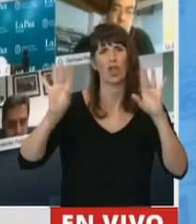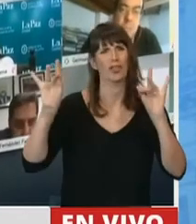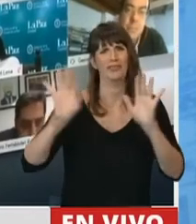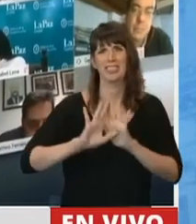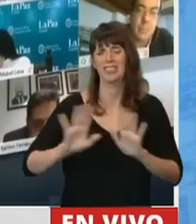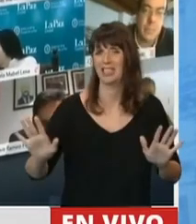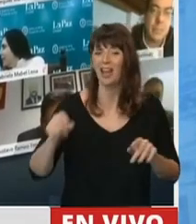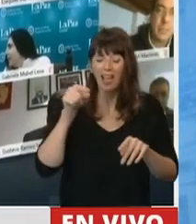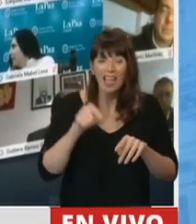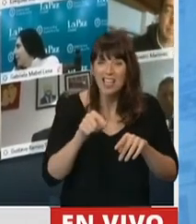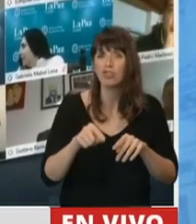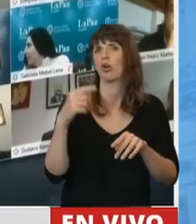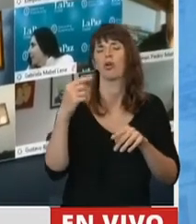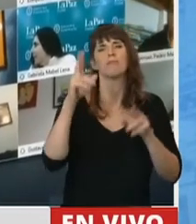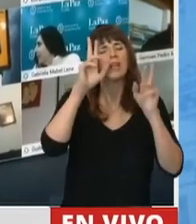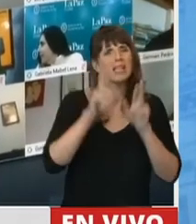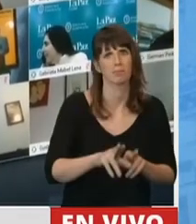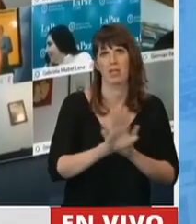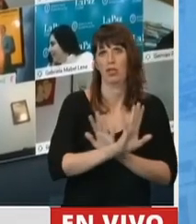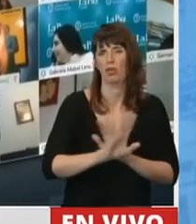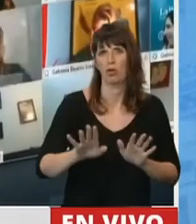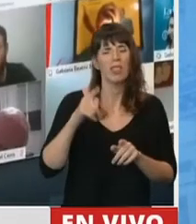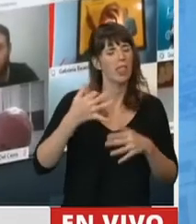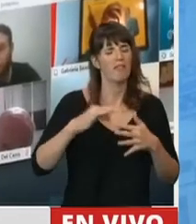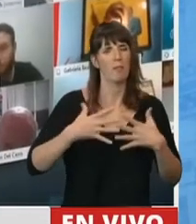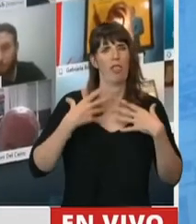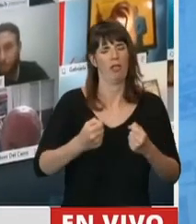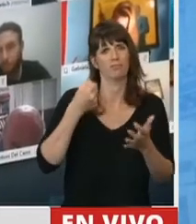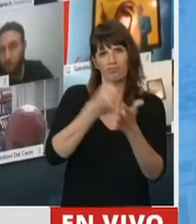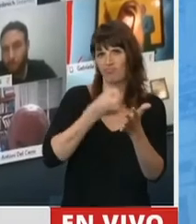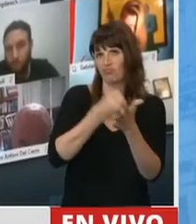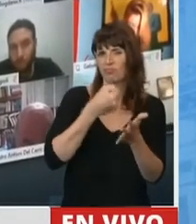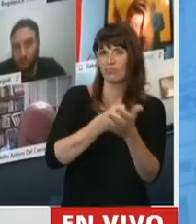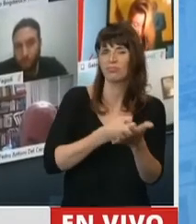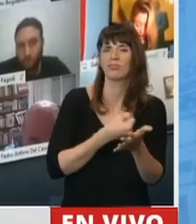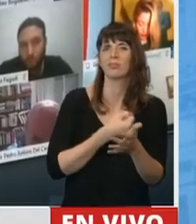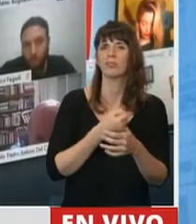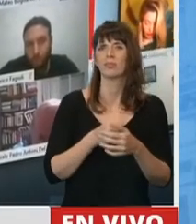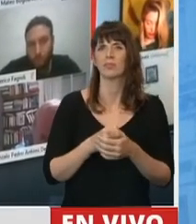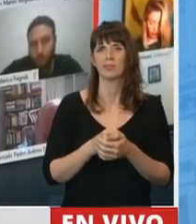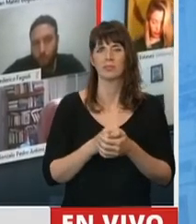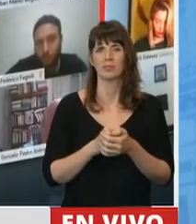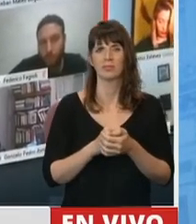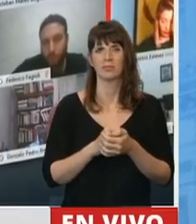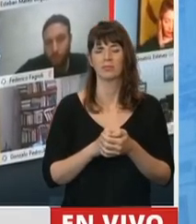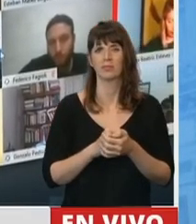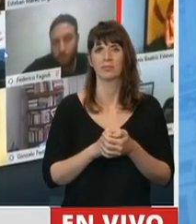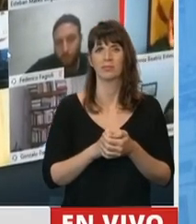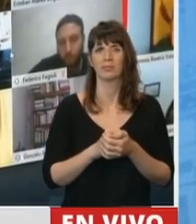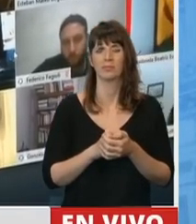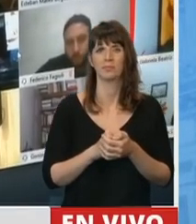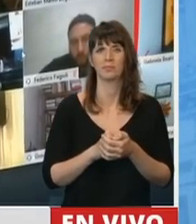marco que nos debe guiar, es la luz que debemos defender. Y sobre todo, tomando